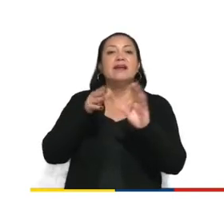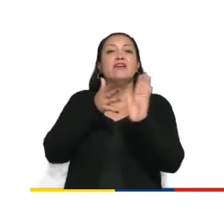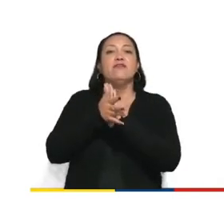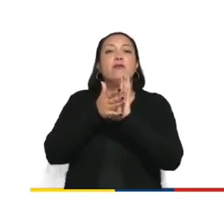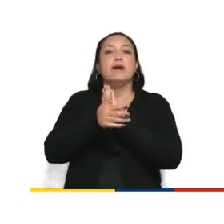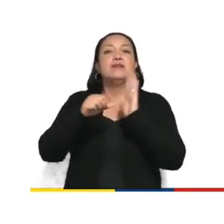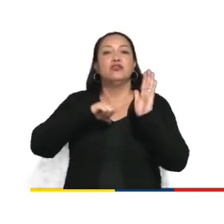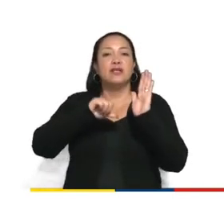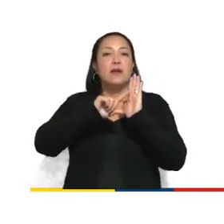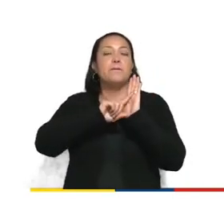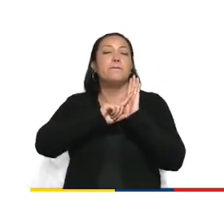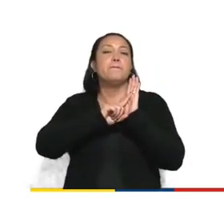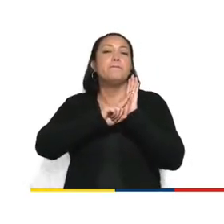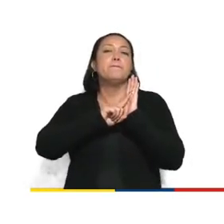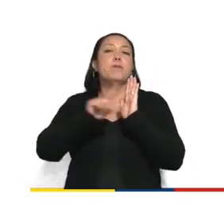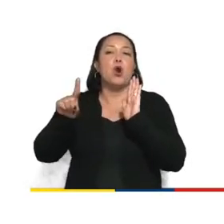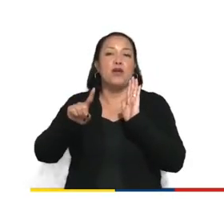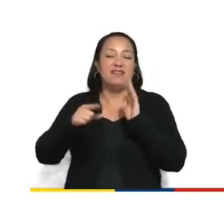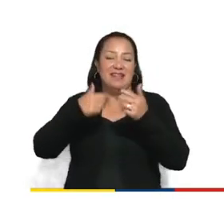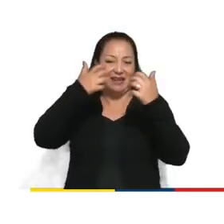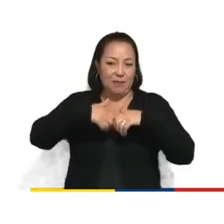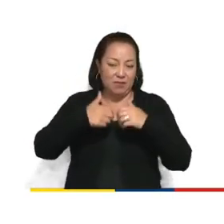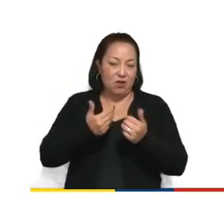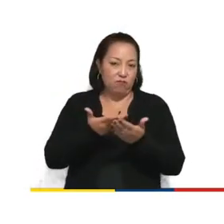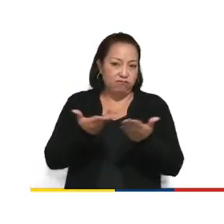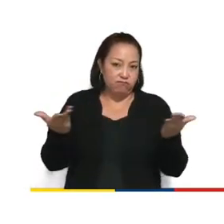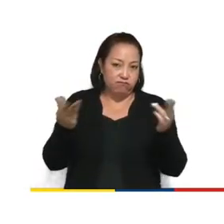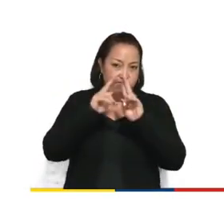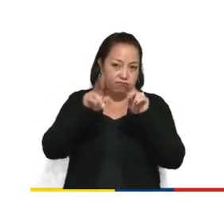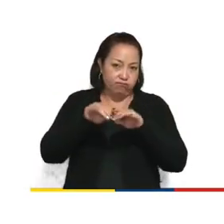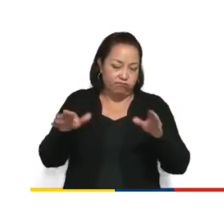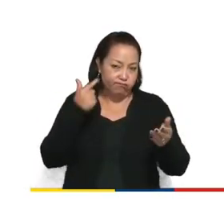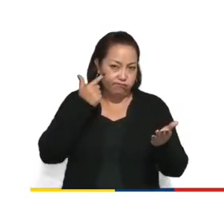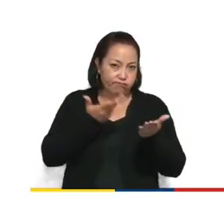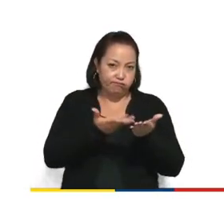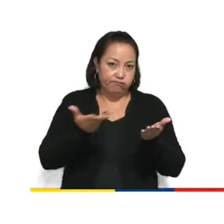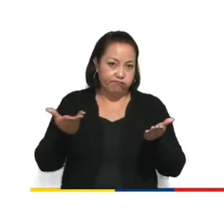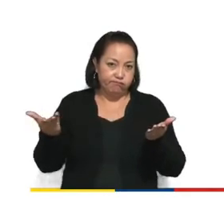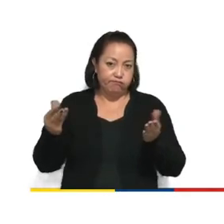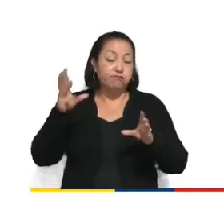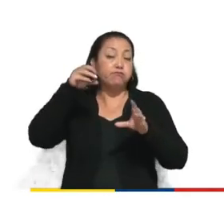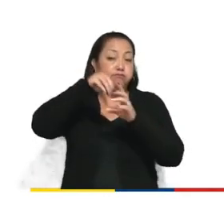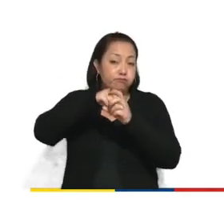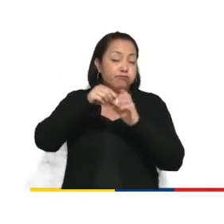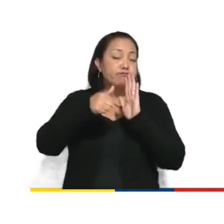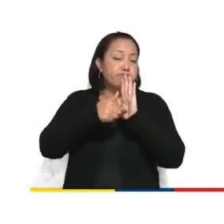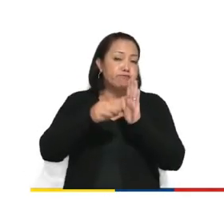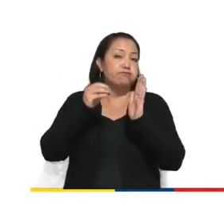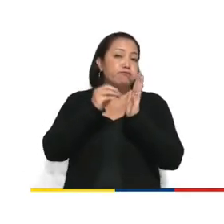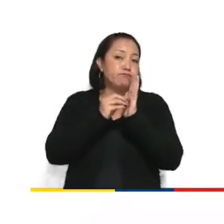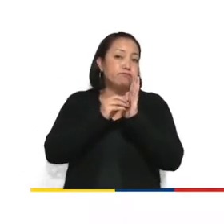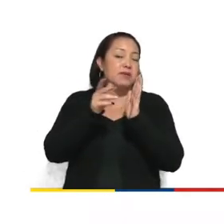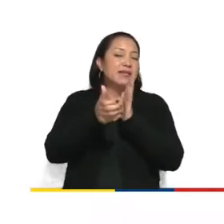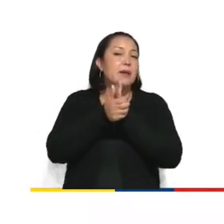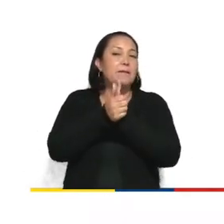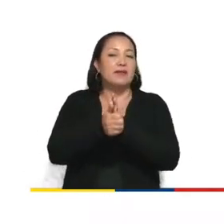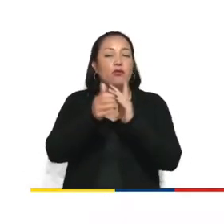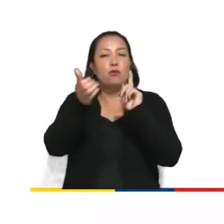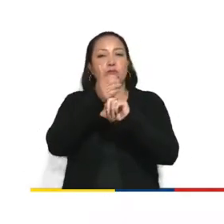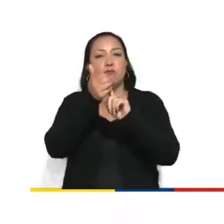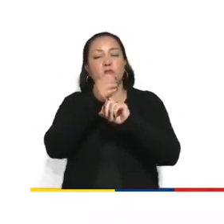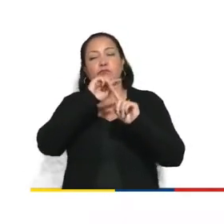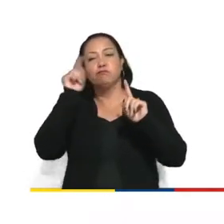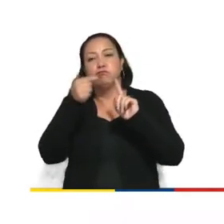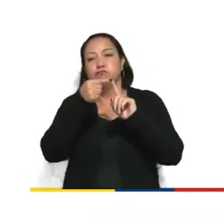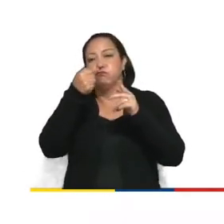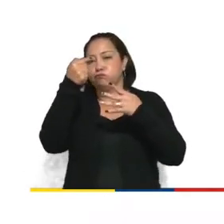el proveedor de internet ahondar estaría allí en ese método de identificación. Este sería